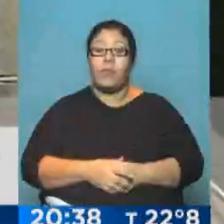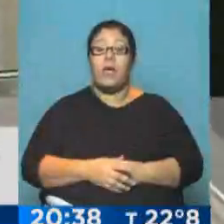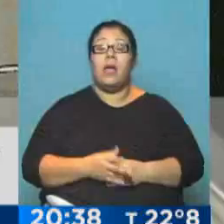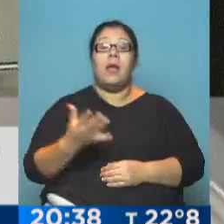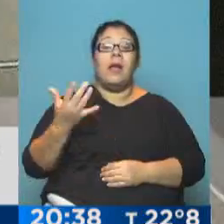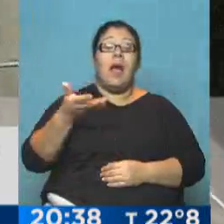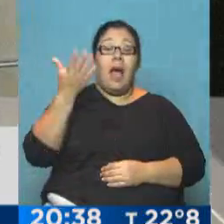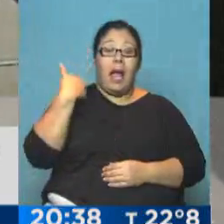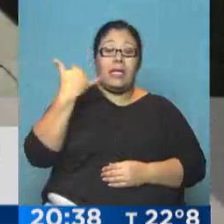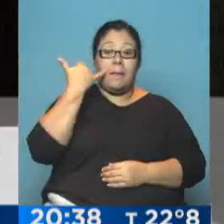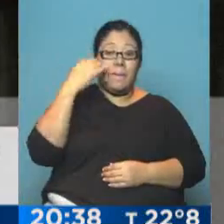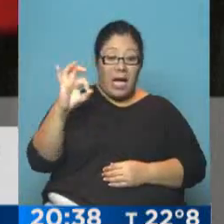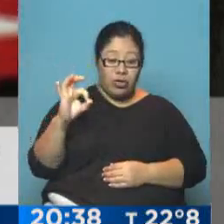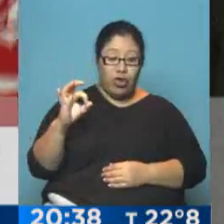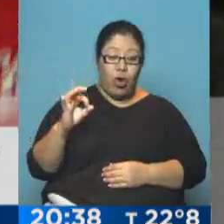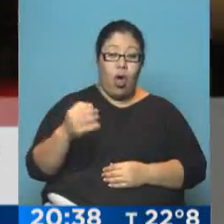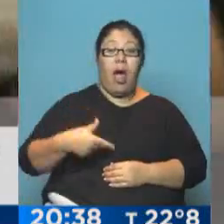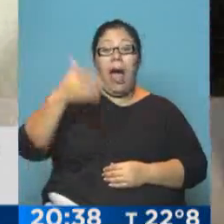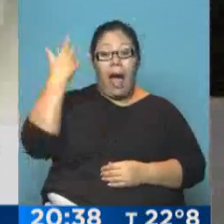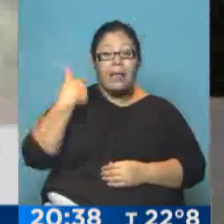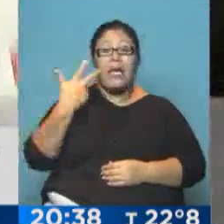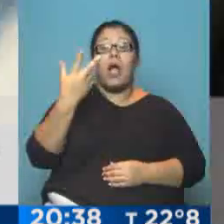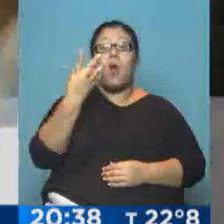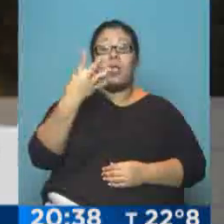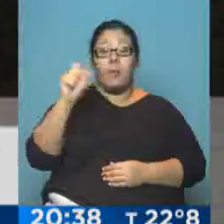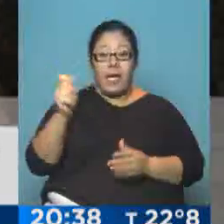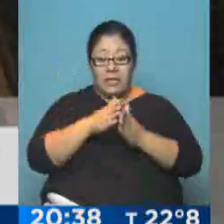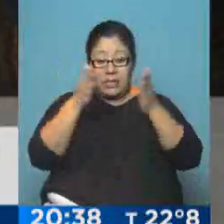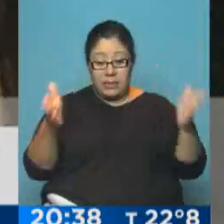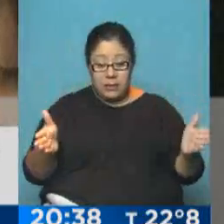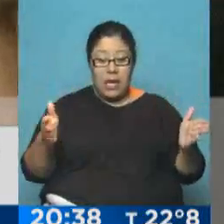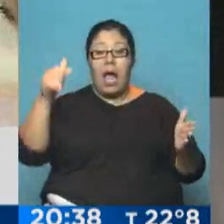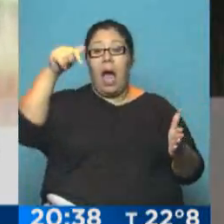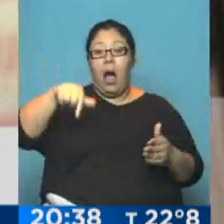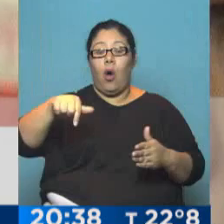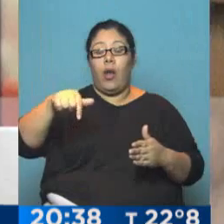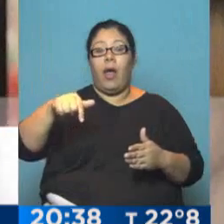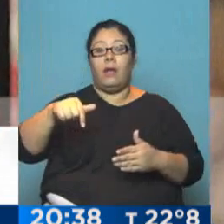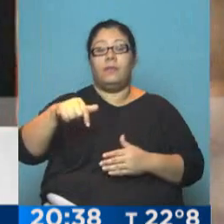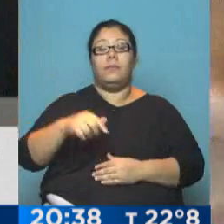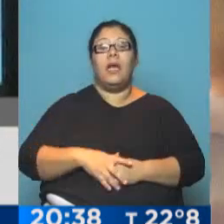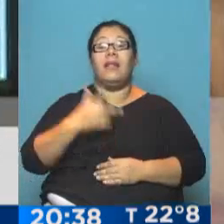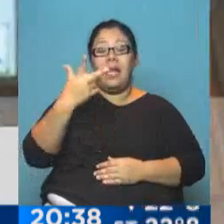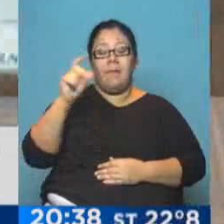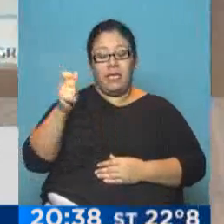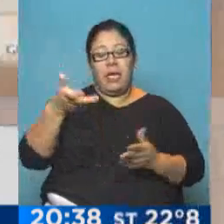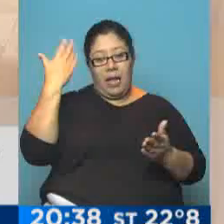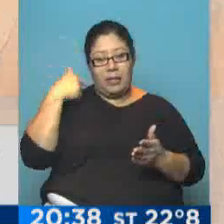antes eran 3 meses, ahora van a ser 4, con un promedio de aumento que anda cerca del 4%.